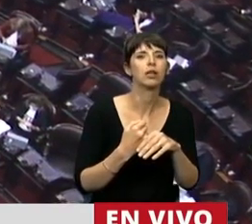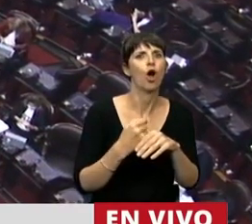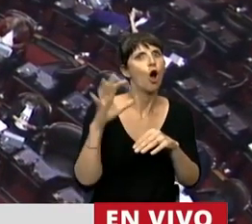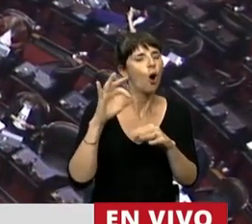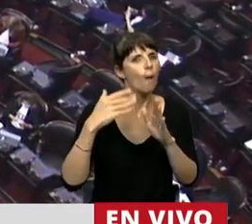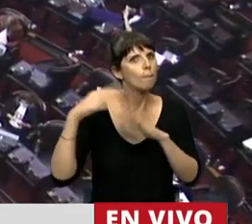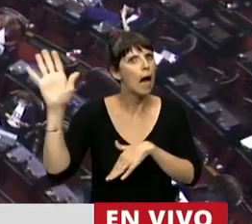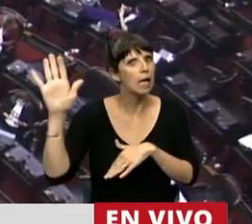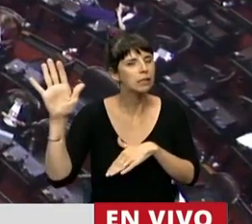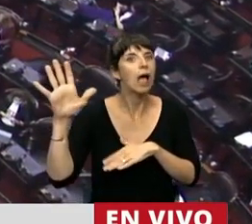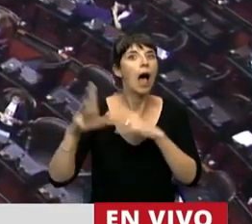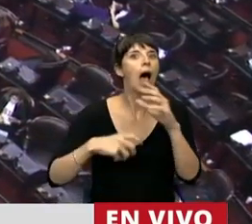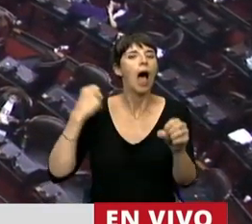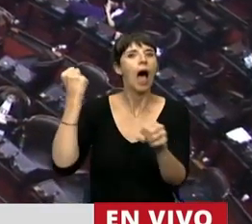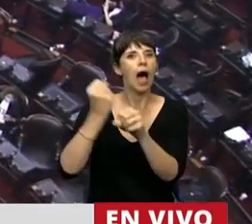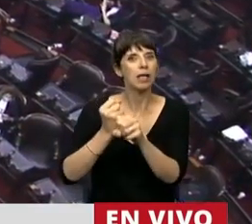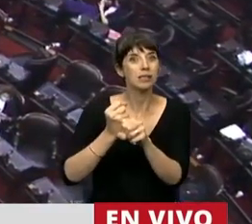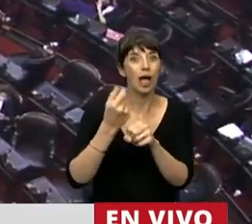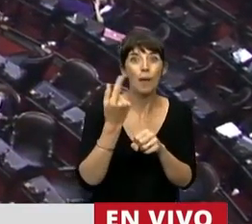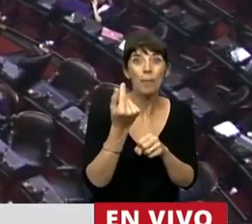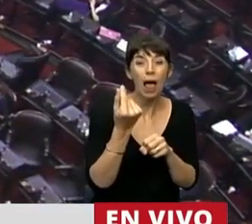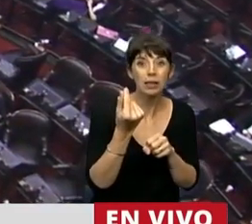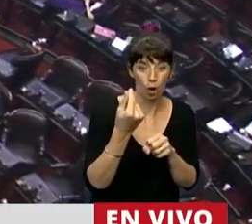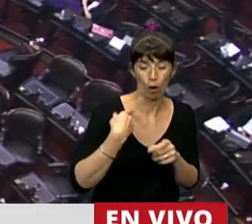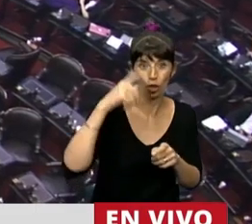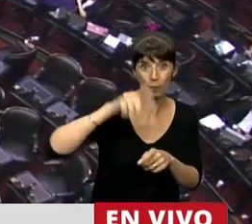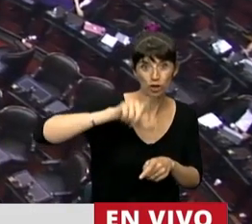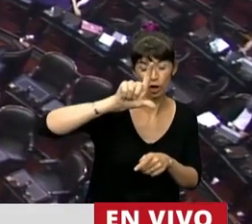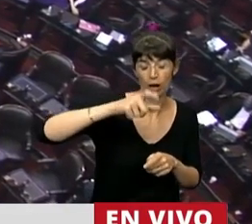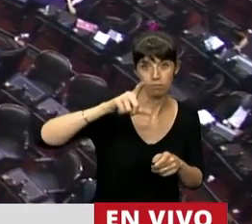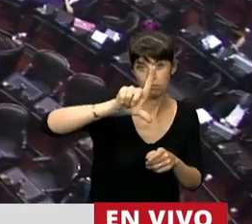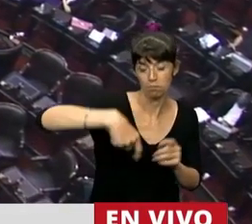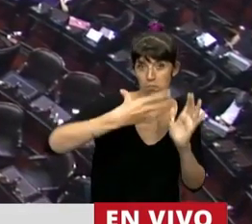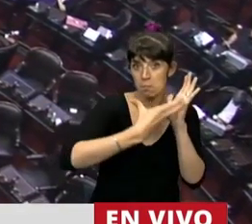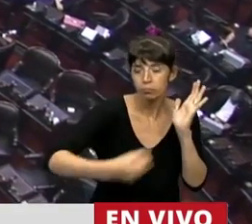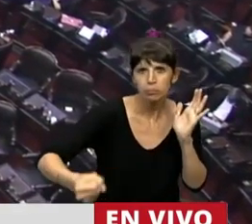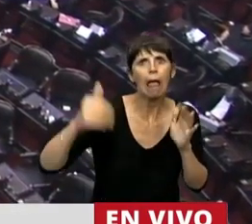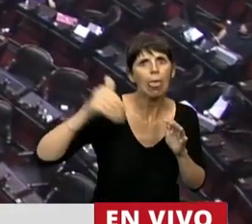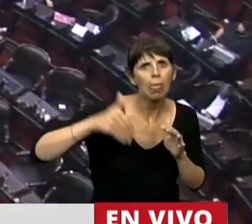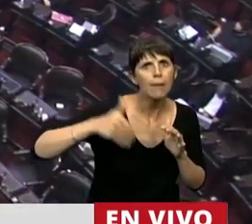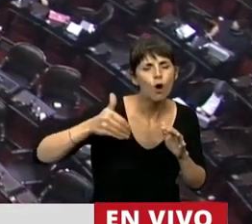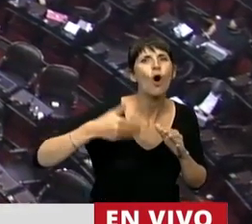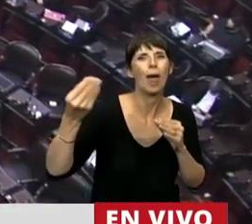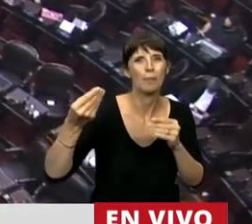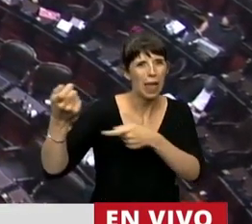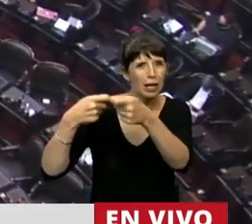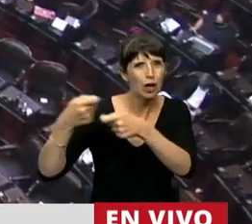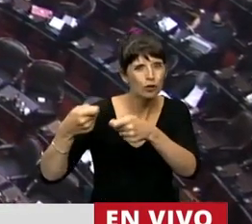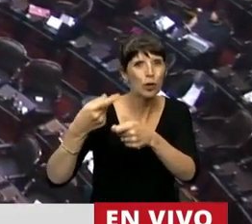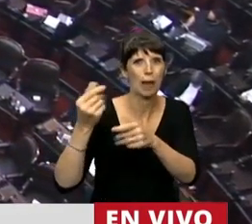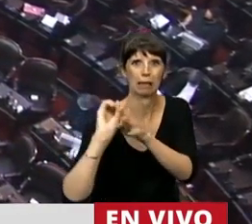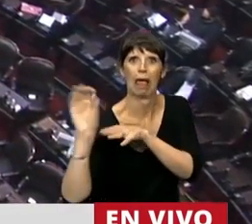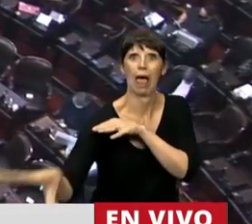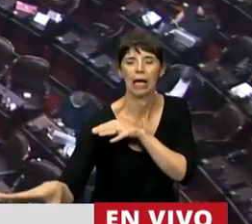operaciones muy significativo que se realizan con estos medios de pago donde el plazo que va desde las 48